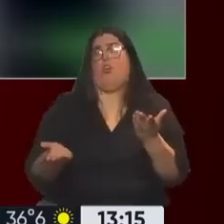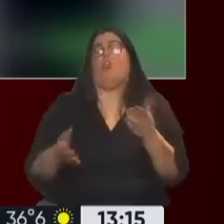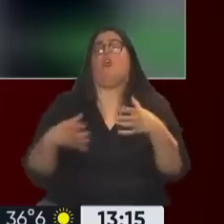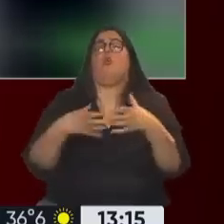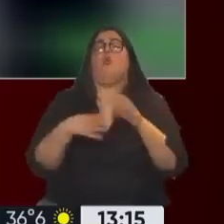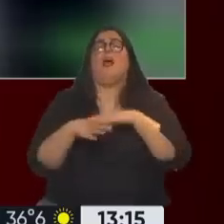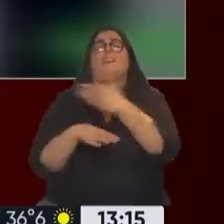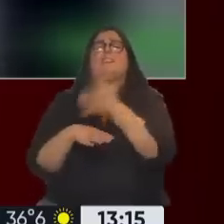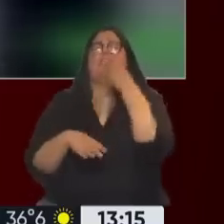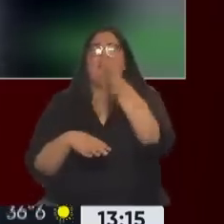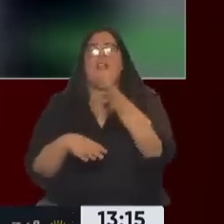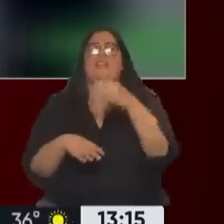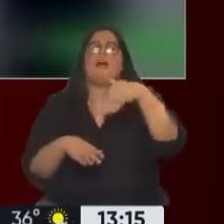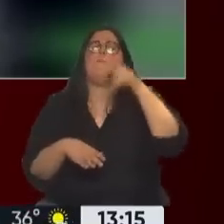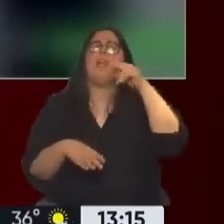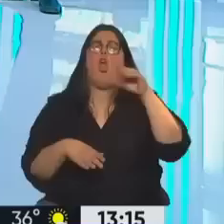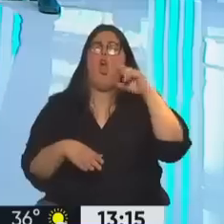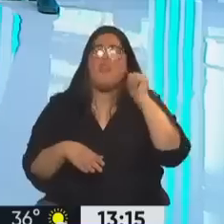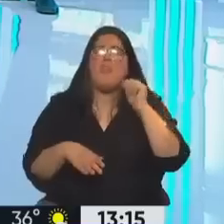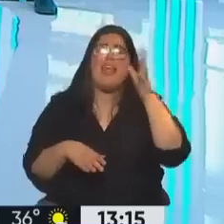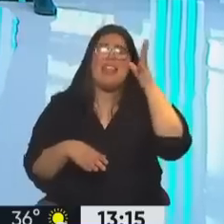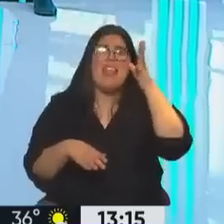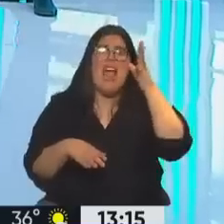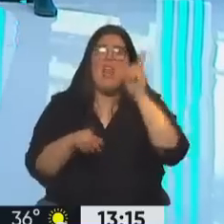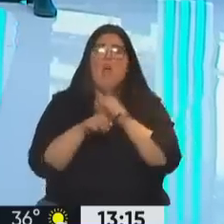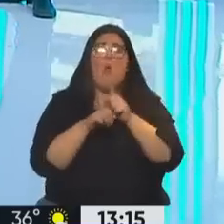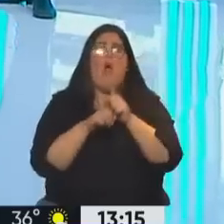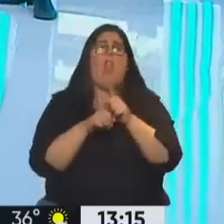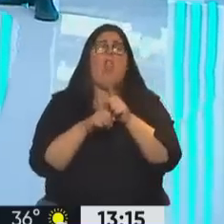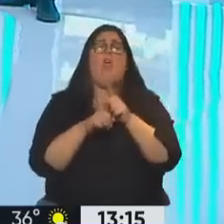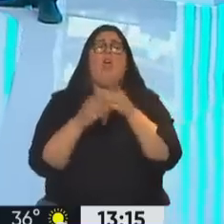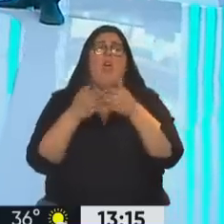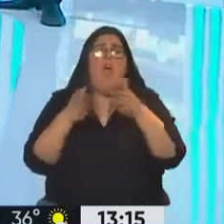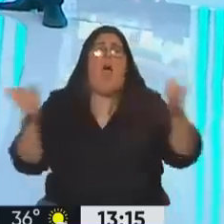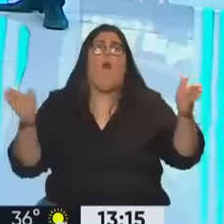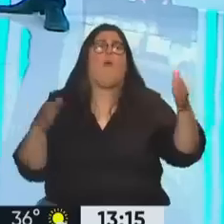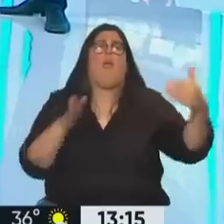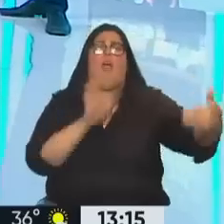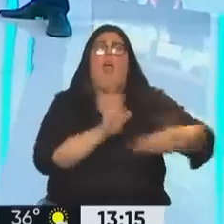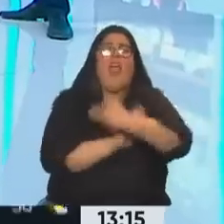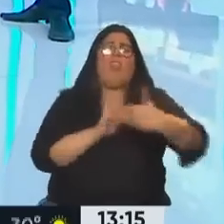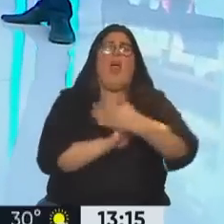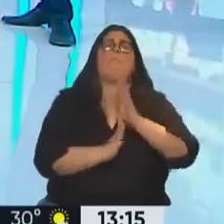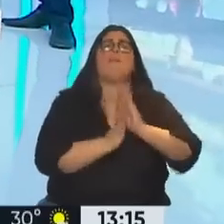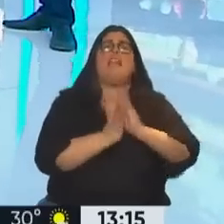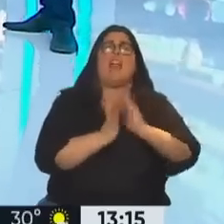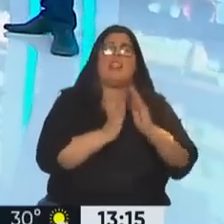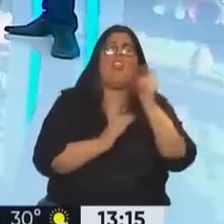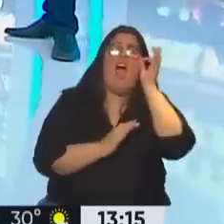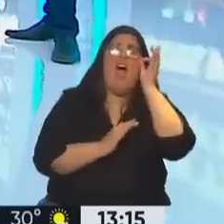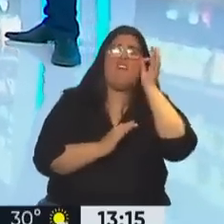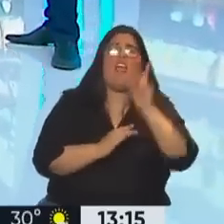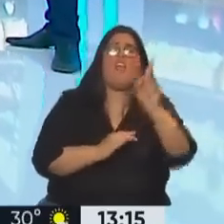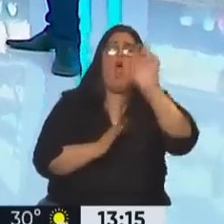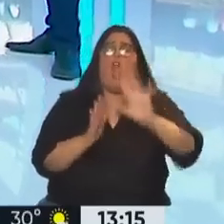derecha en Italia, Meloni, Italia es la puerta de entrada de los inmigrantes de África del Norte. Entonces la gente está desesperada. Y cuando la gente está